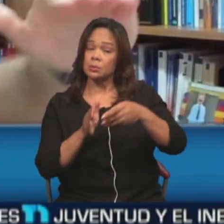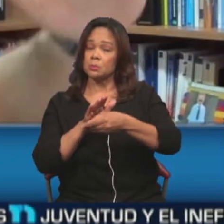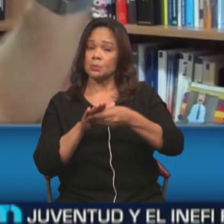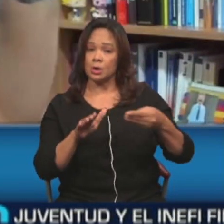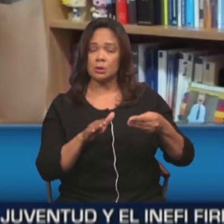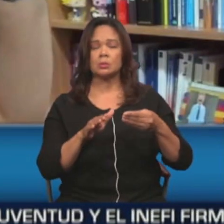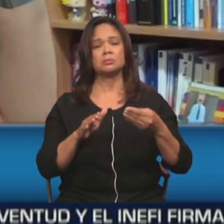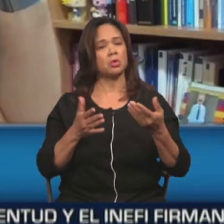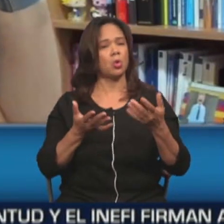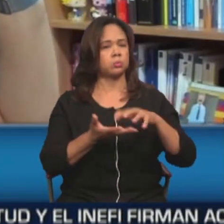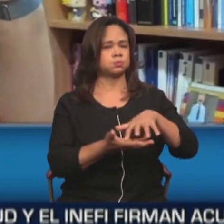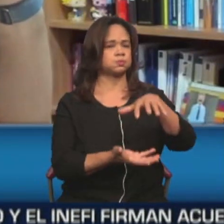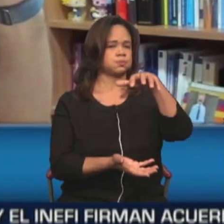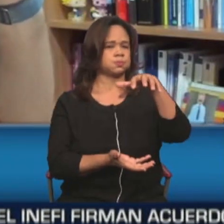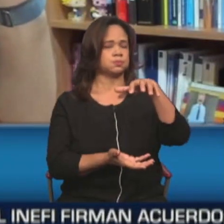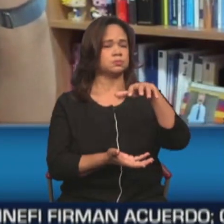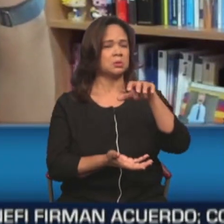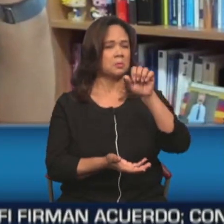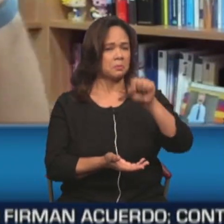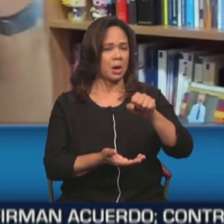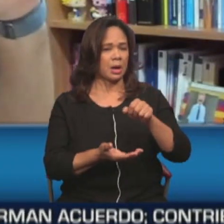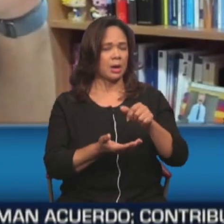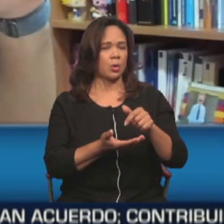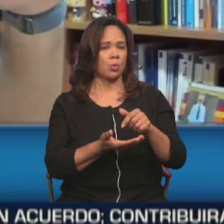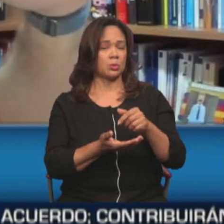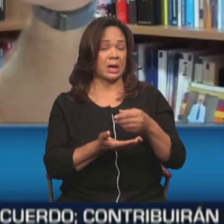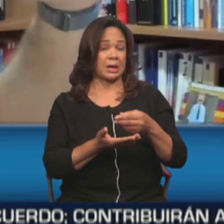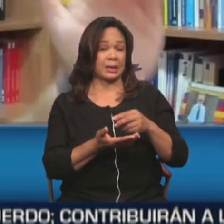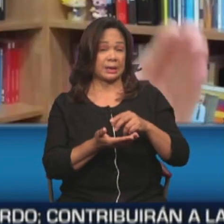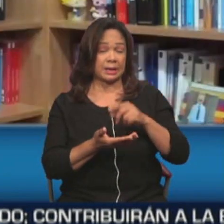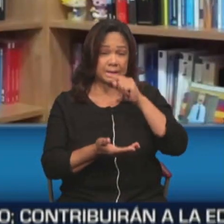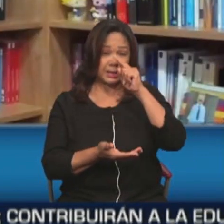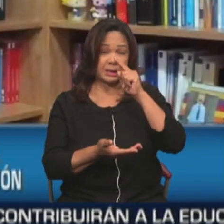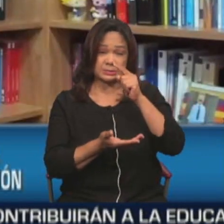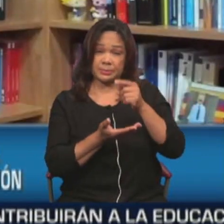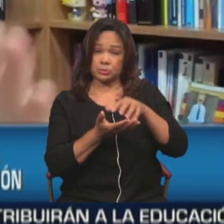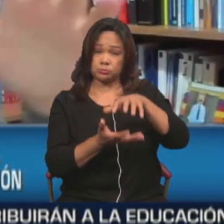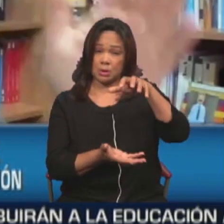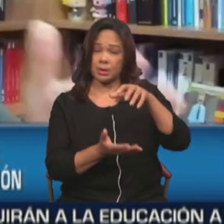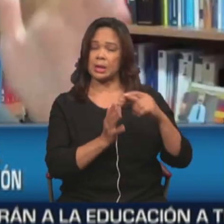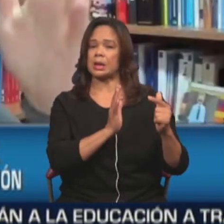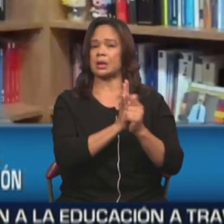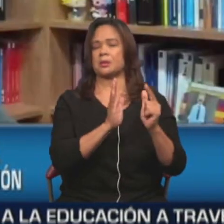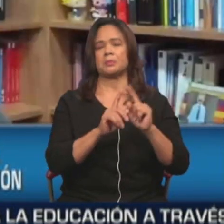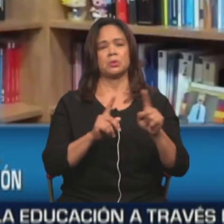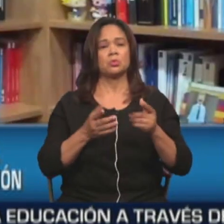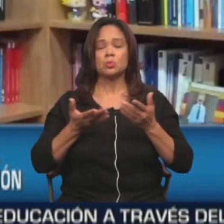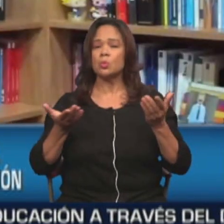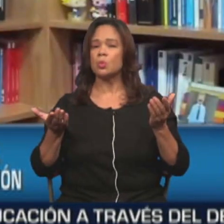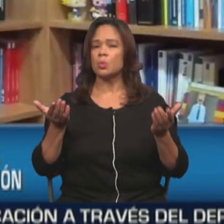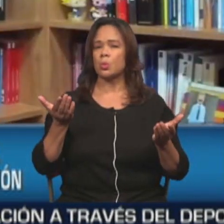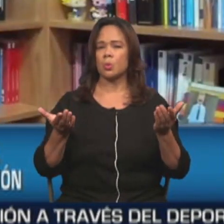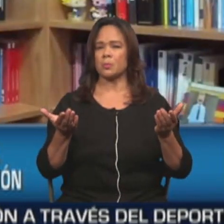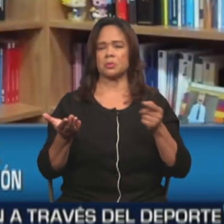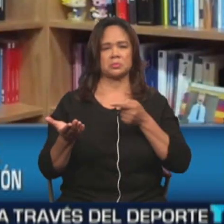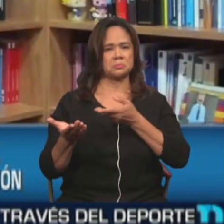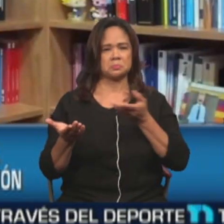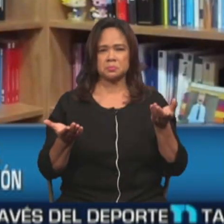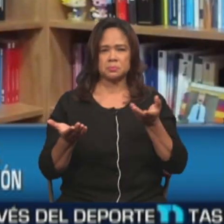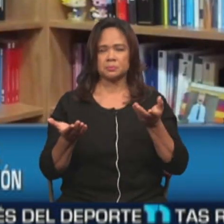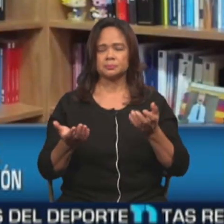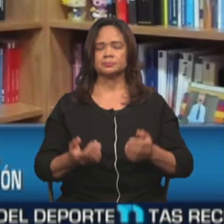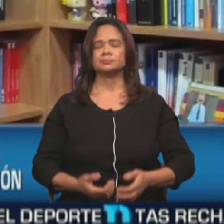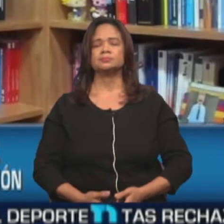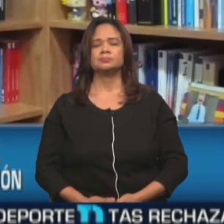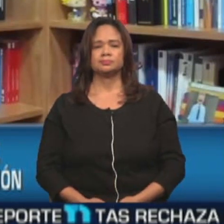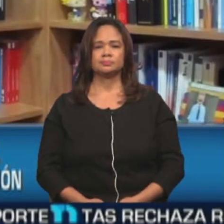un enriquecimiento ilícito, pero en ese caso no se había aprobado el soborno, entonces se llevaba, digamos, como un arrastre toda la teoría de la